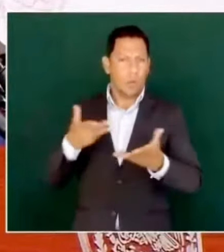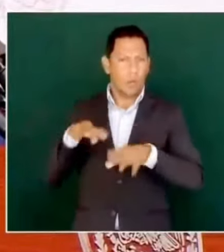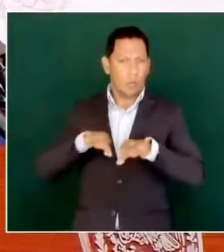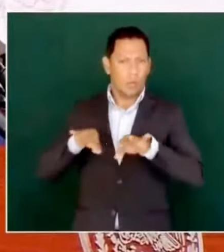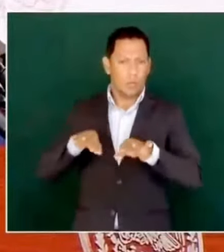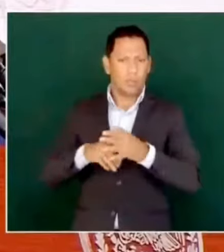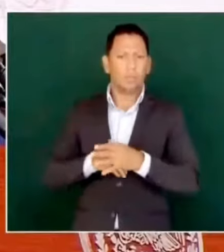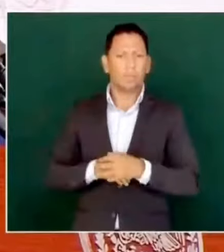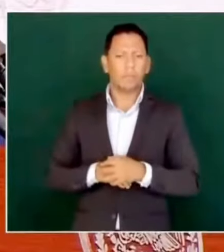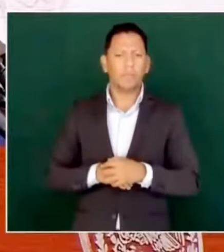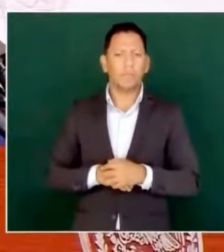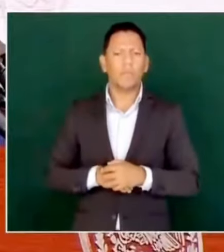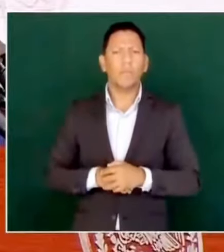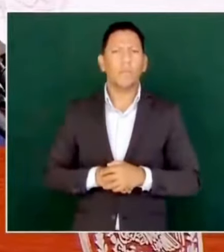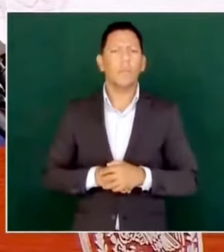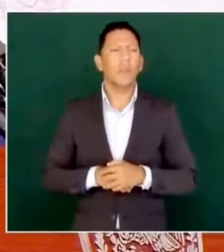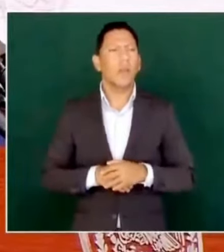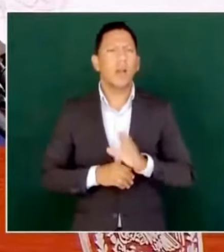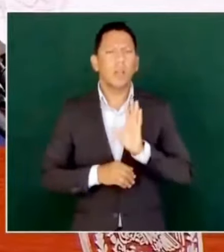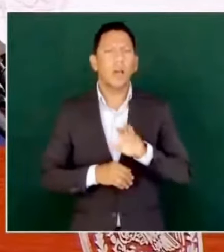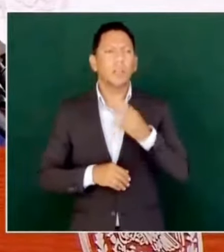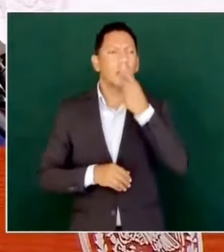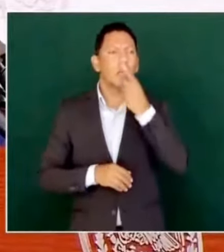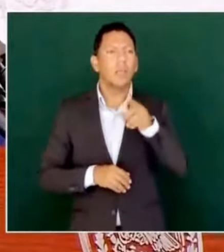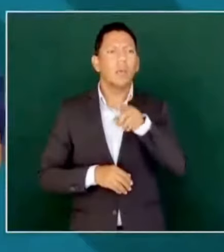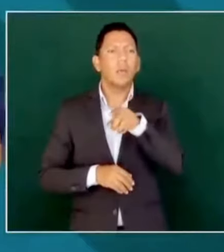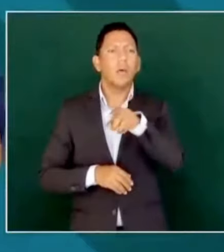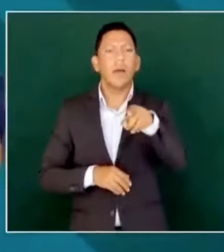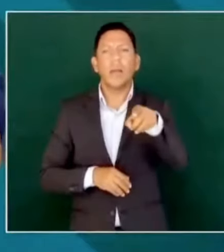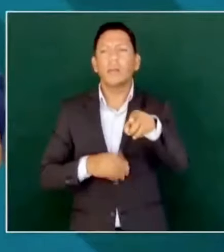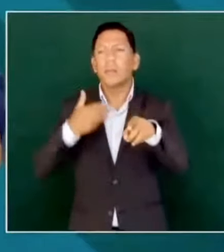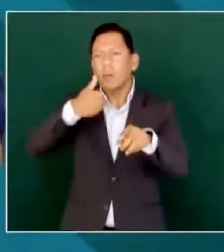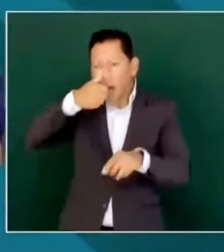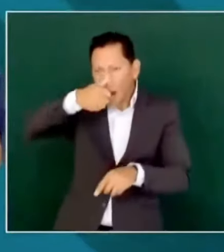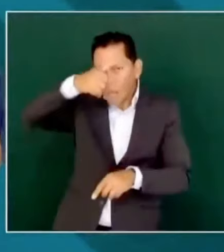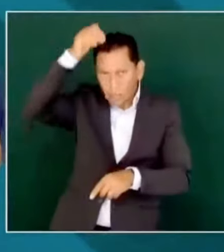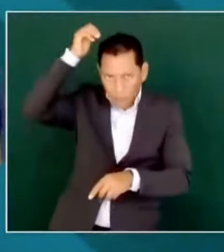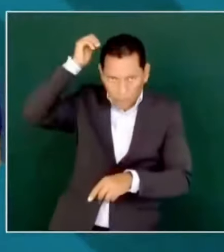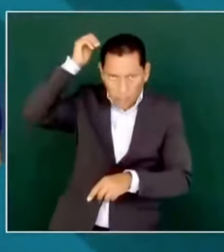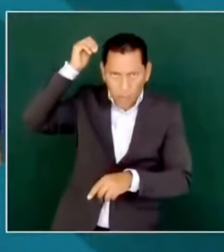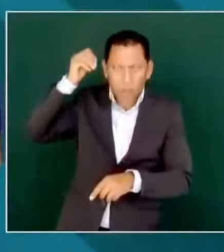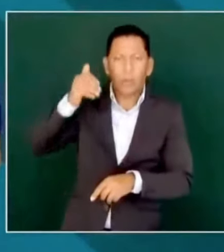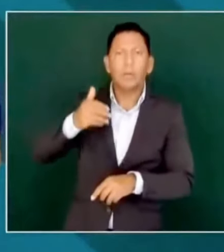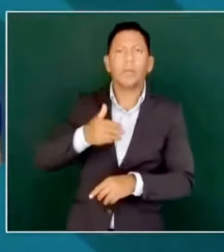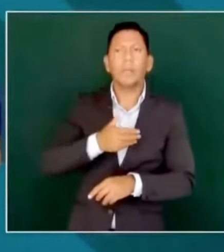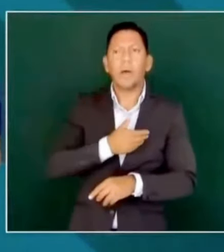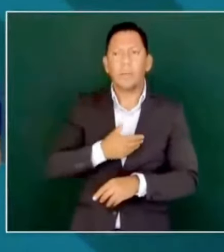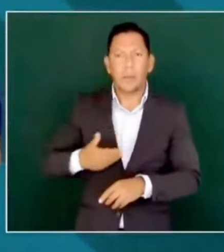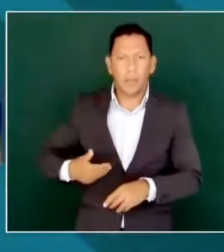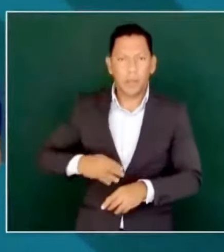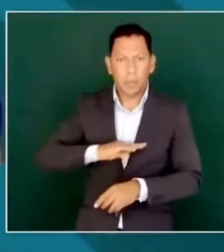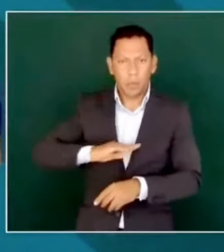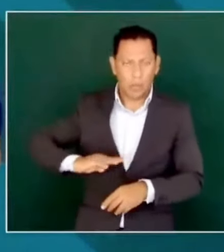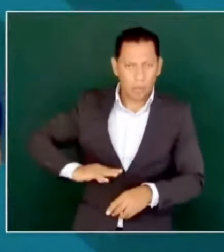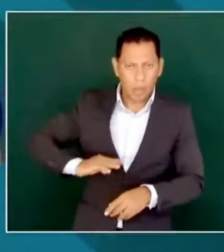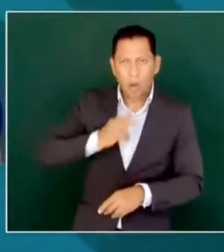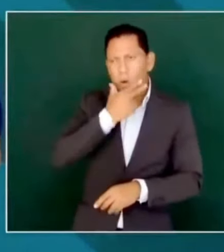Se le ofreció a las candidatas a la presidencia, al candidato,